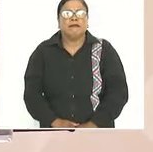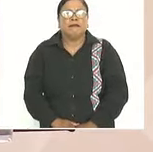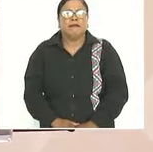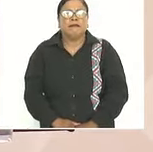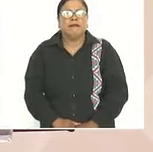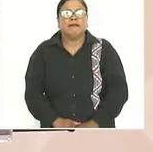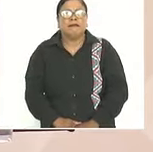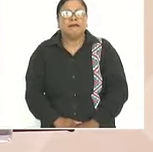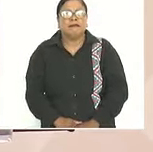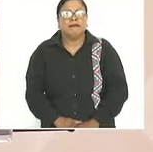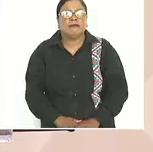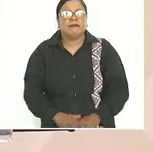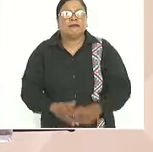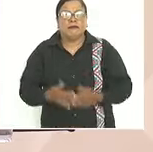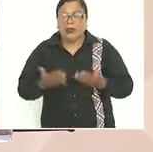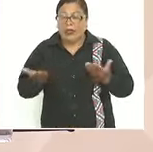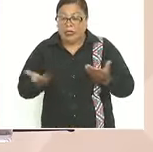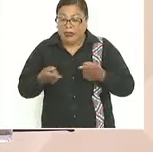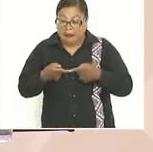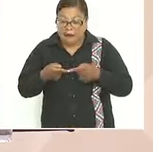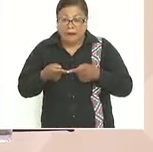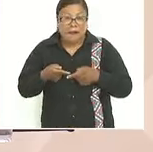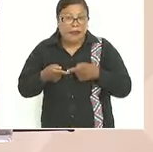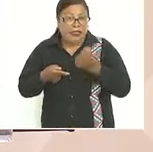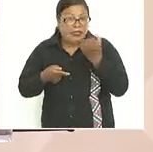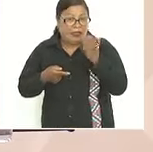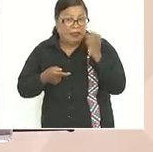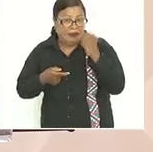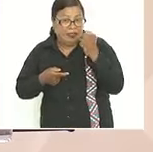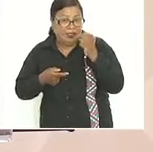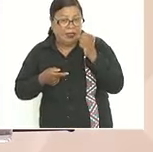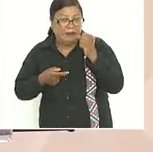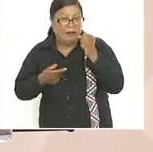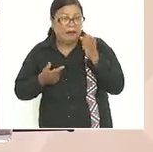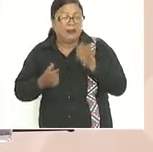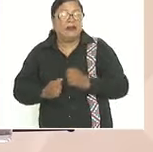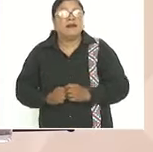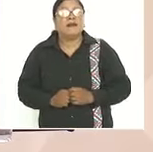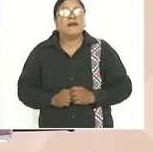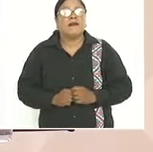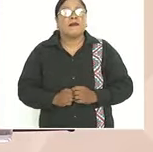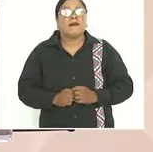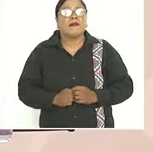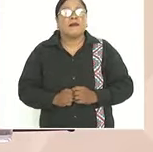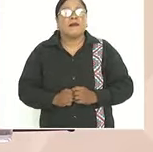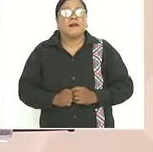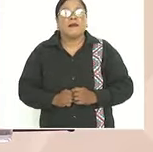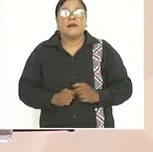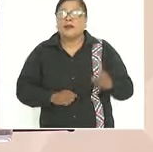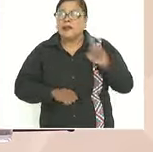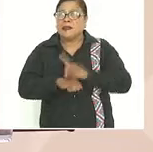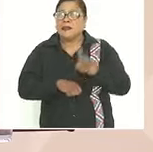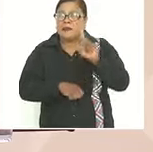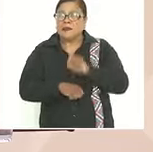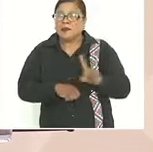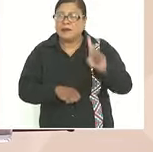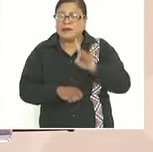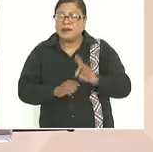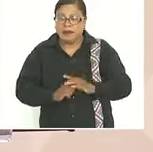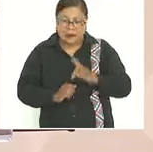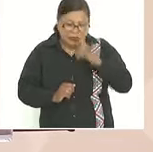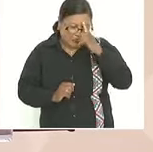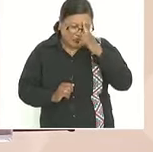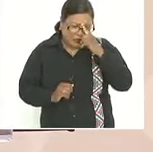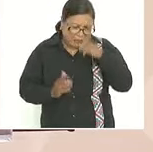septiembre el día domingo creo que es